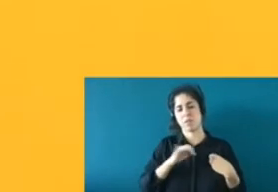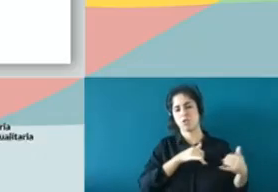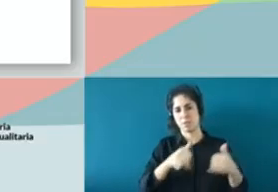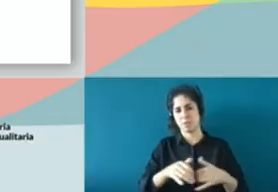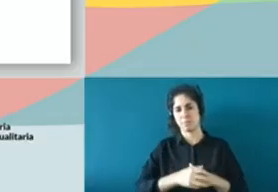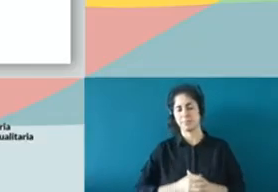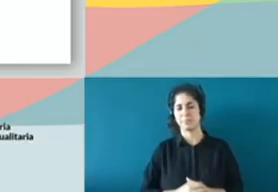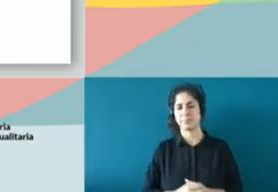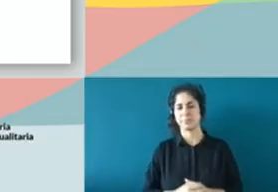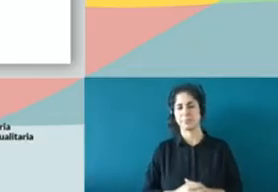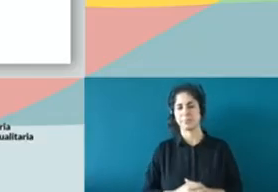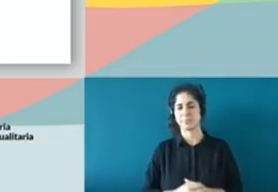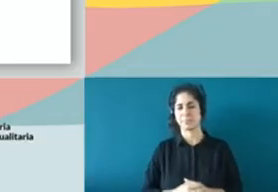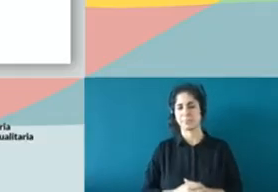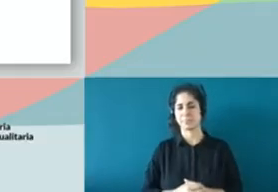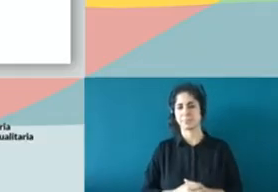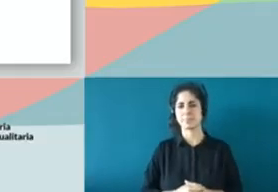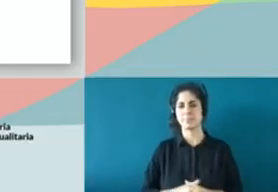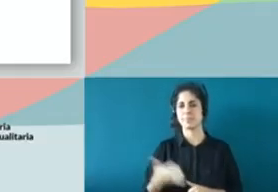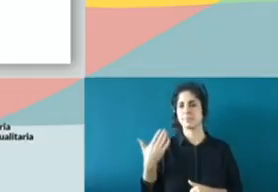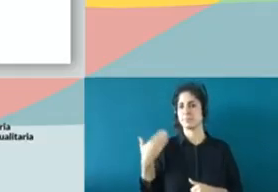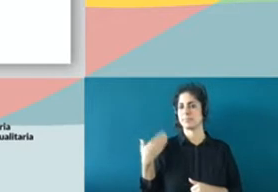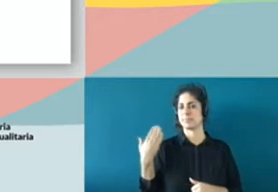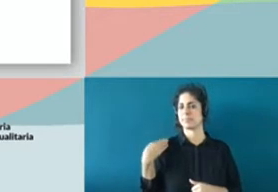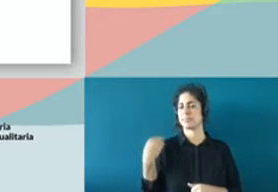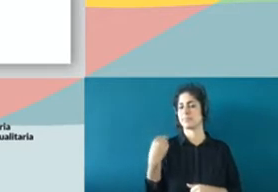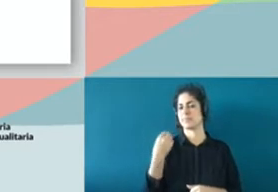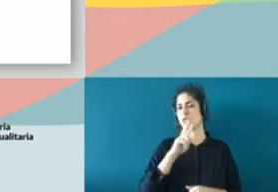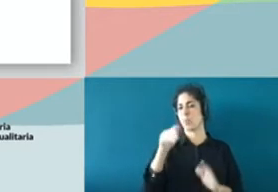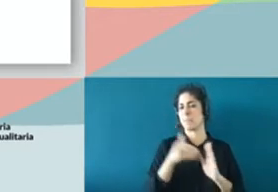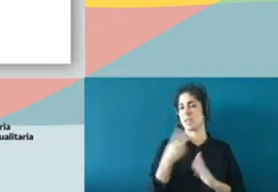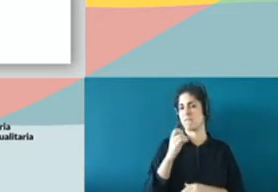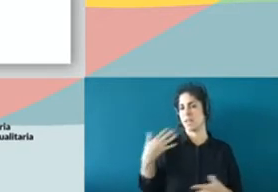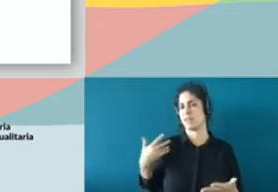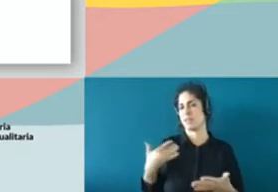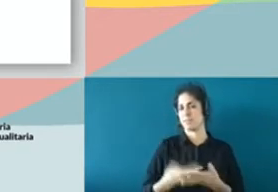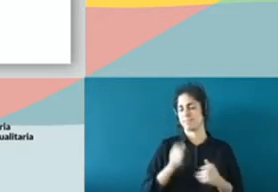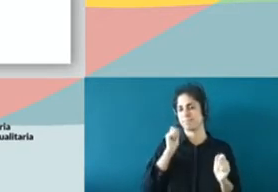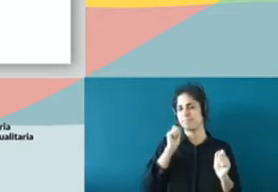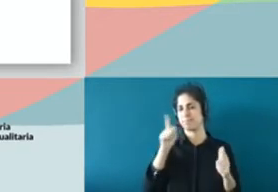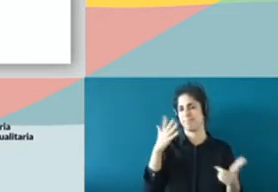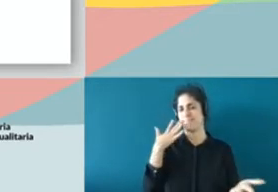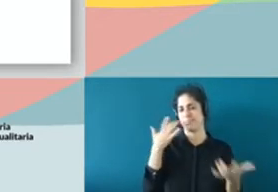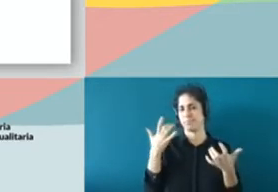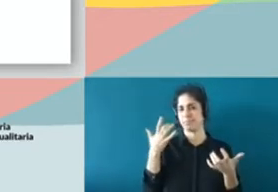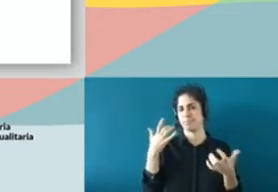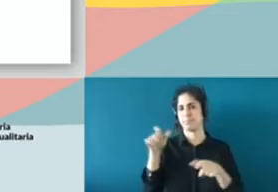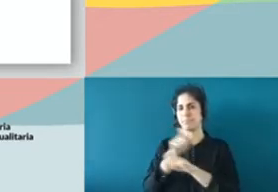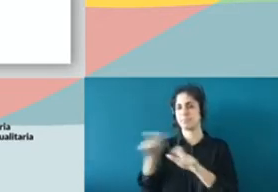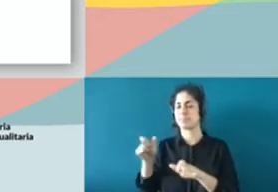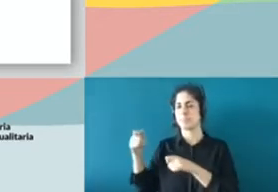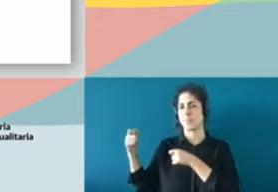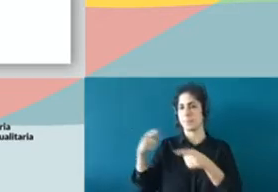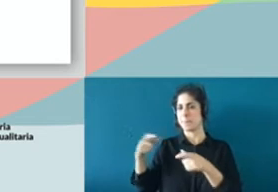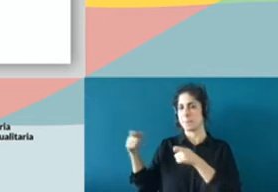En estos últimos dos años, desde el 2020, se ha notado evidentemente un repunte de las llegadas de personas